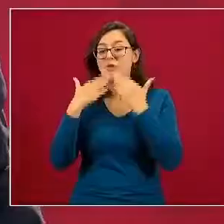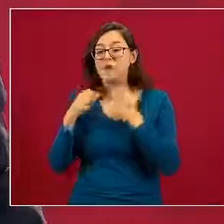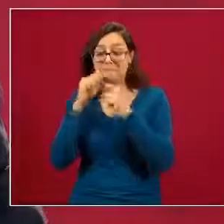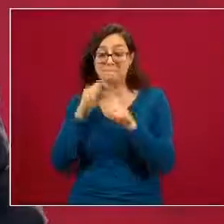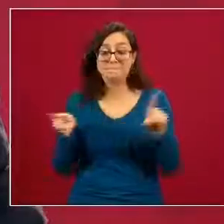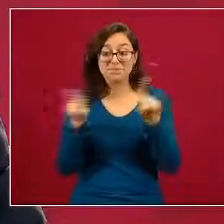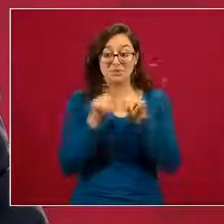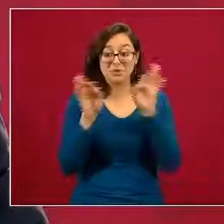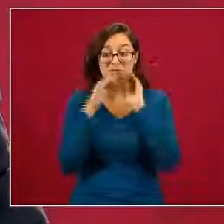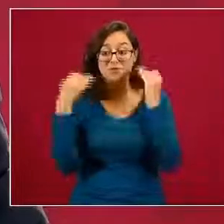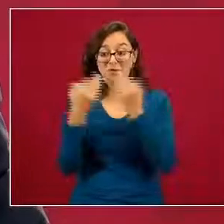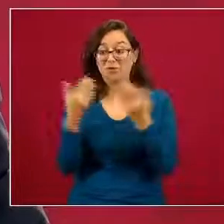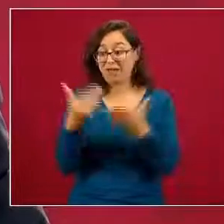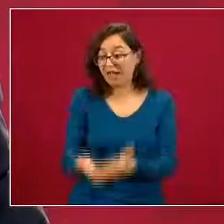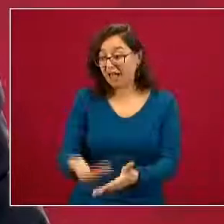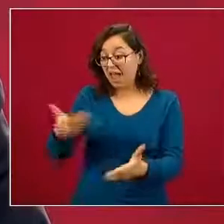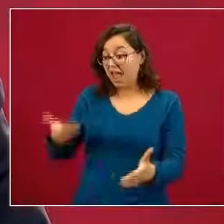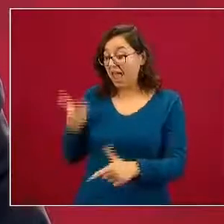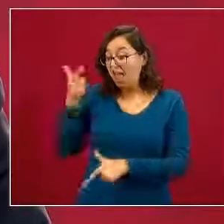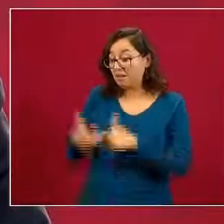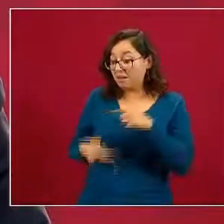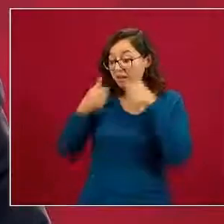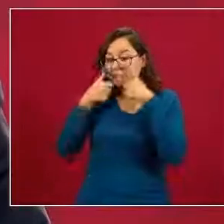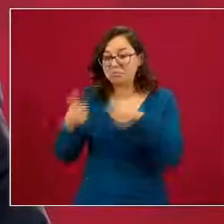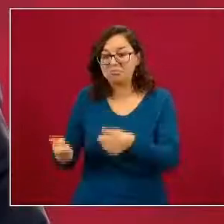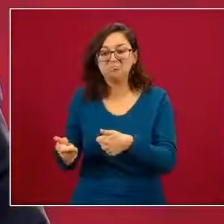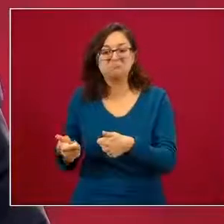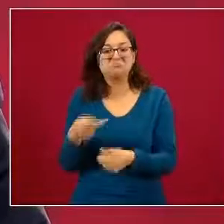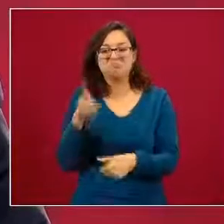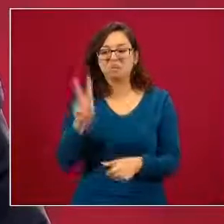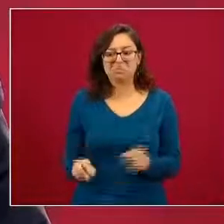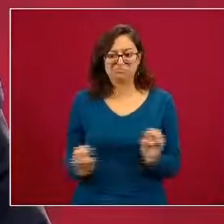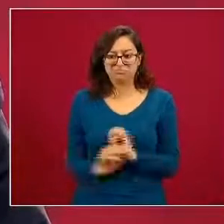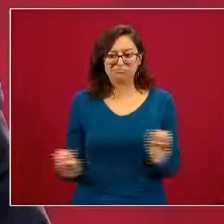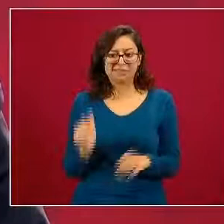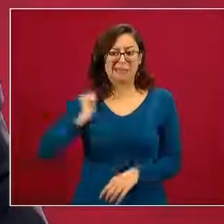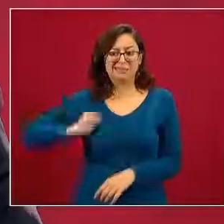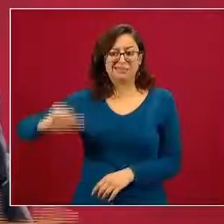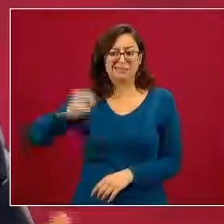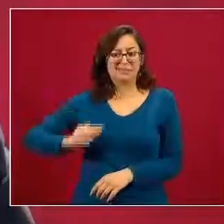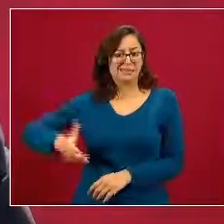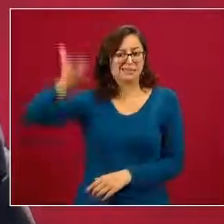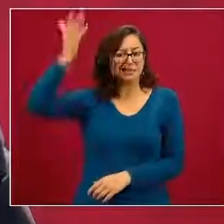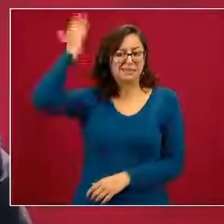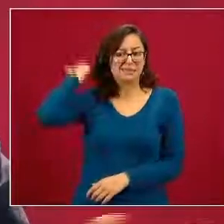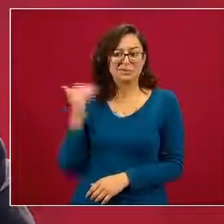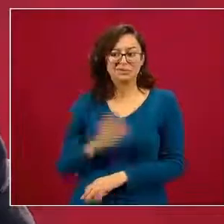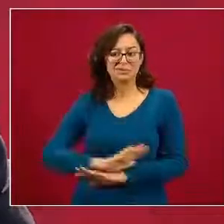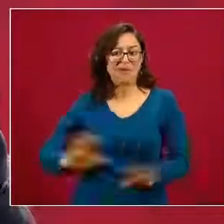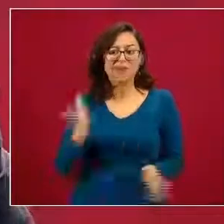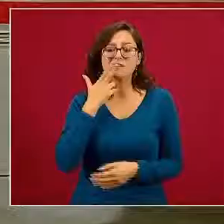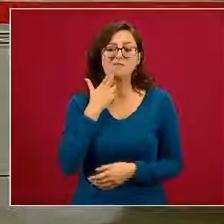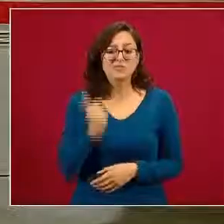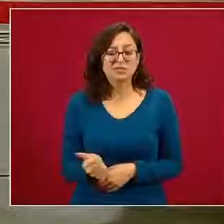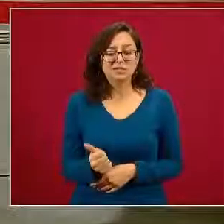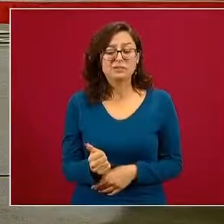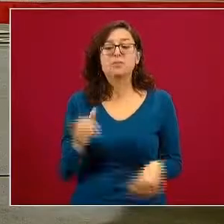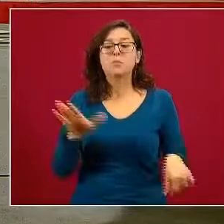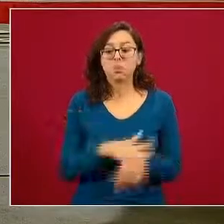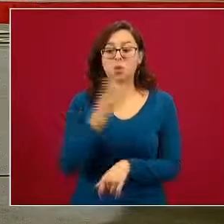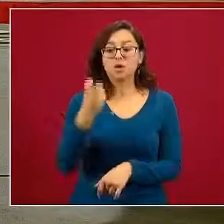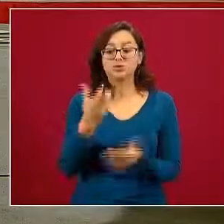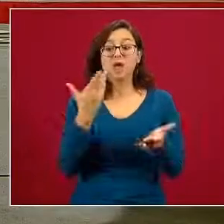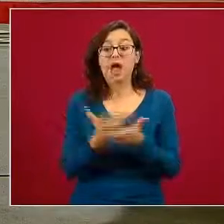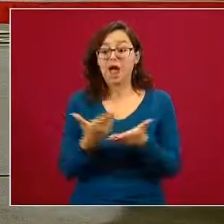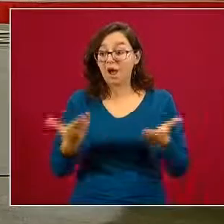atención rehabilitación de salud mental en México es francamente obsoleto y es precisamente por eso que este grupo